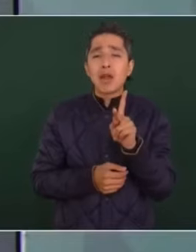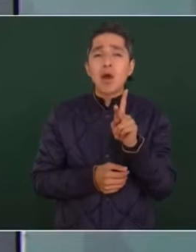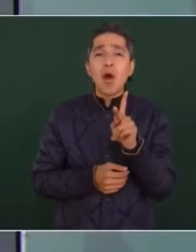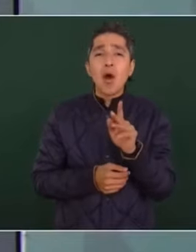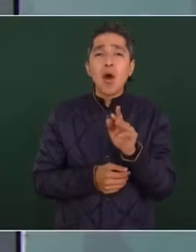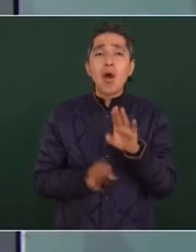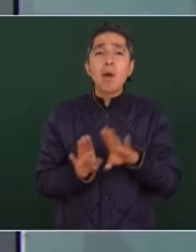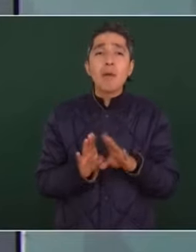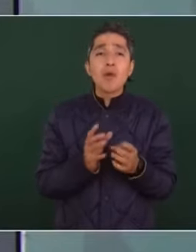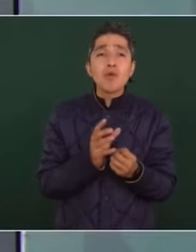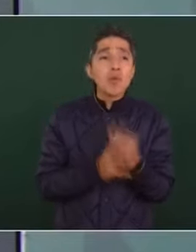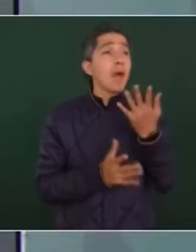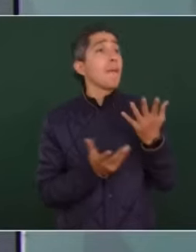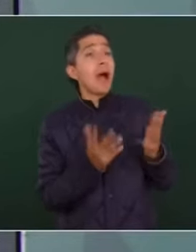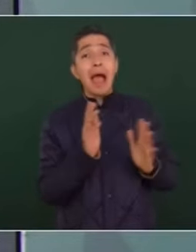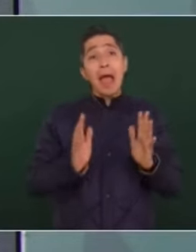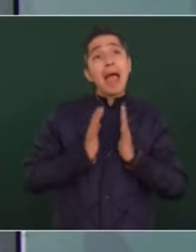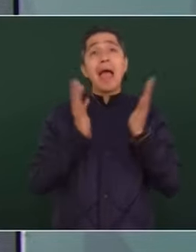nuevo.